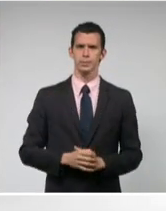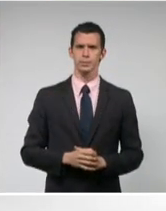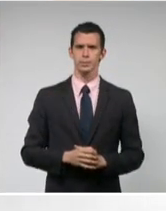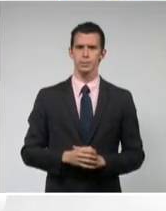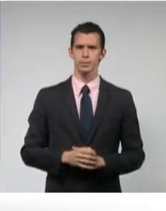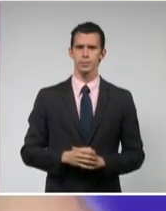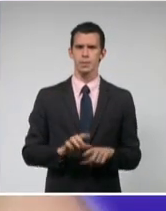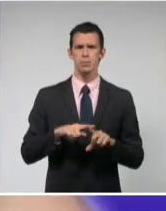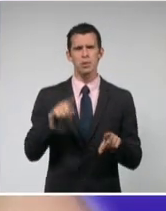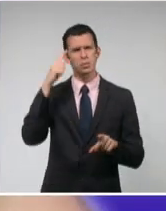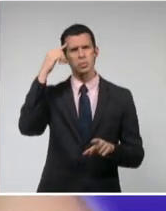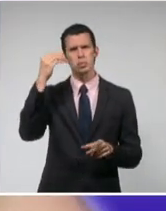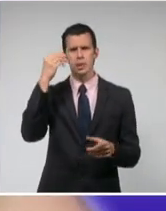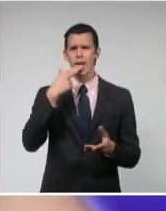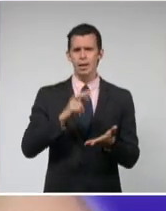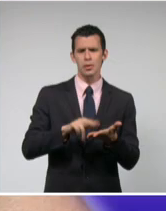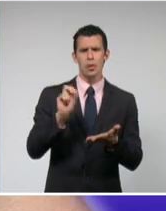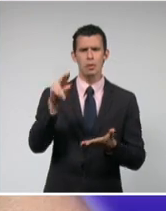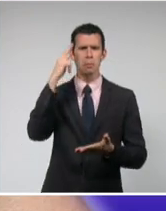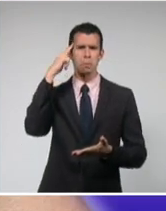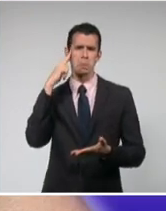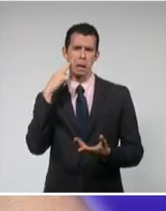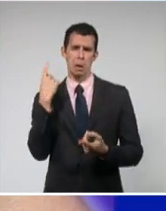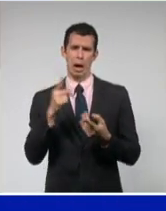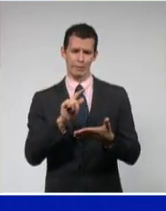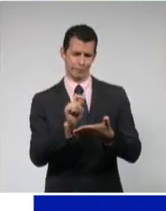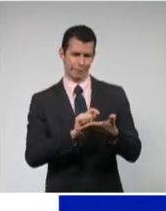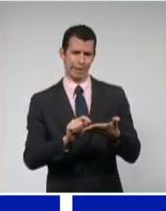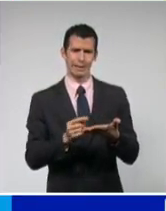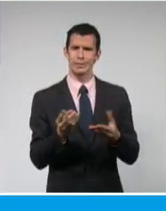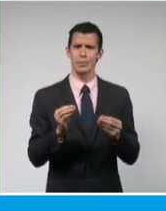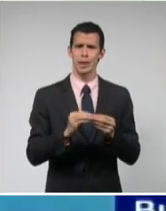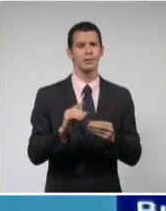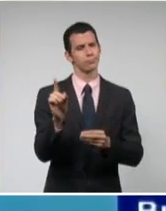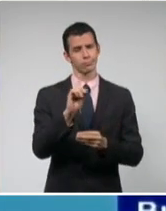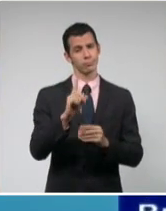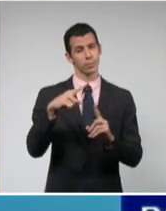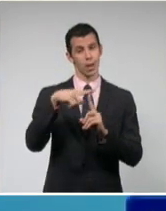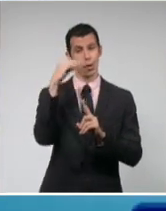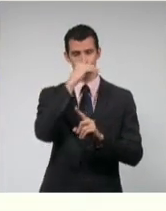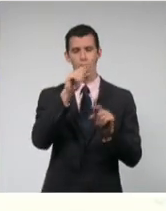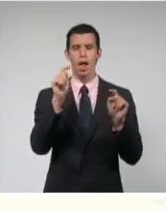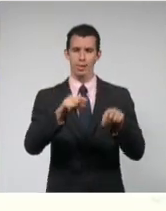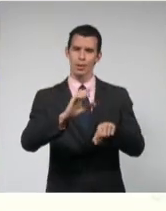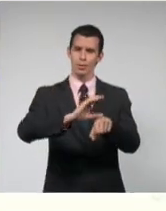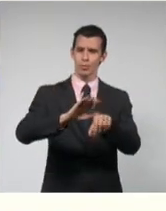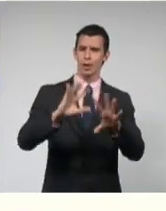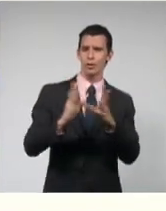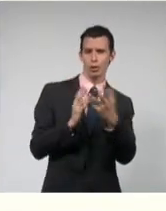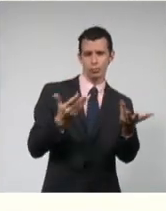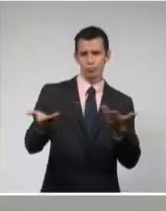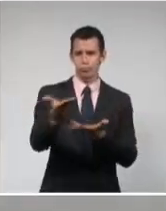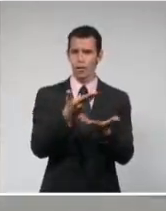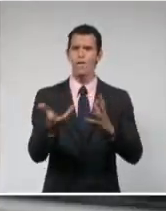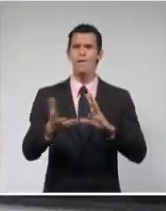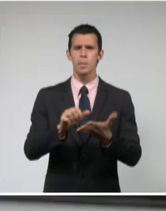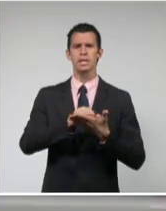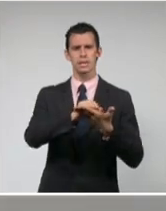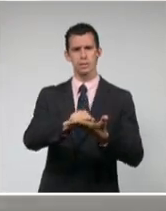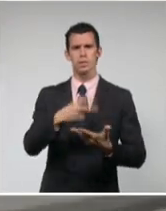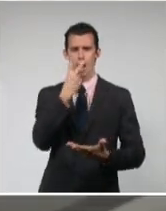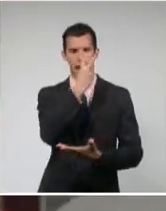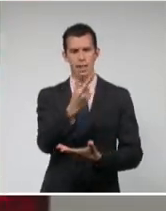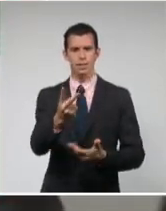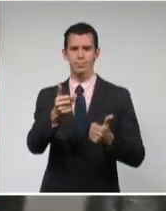informatización de la sociedad, pues implementan aplicaciones y software que posibilitan la autogestión de su cartera de servicios. Durante